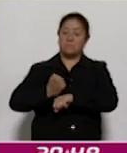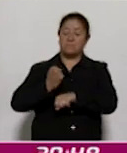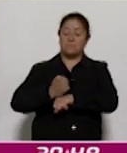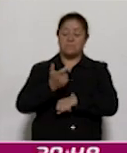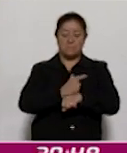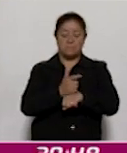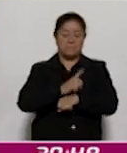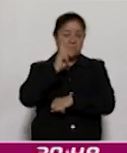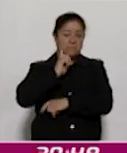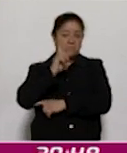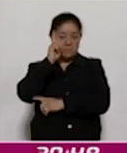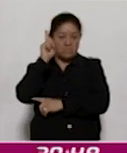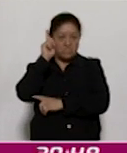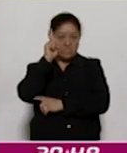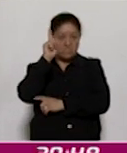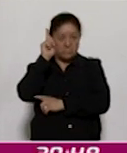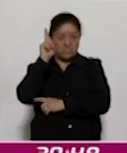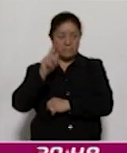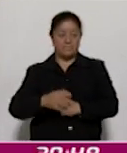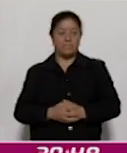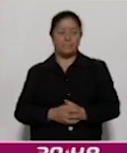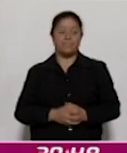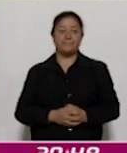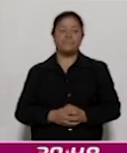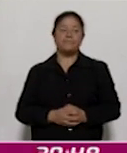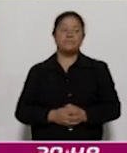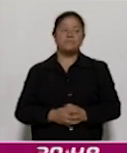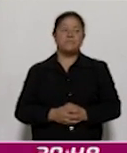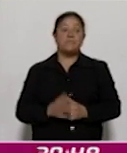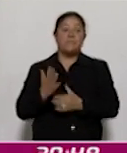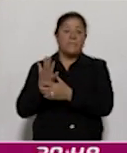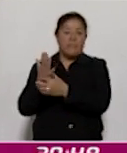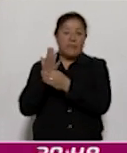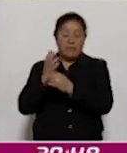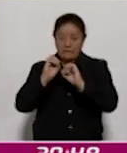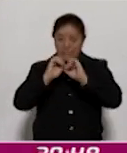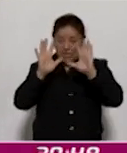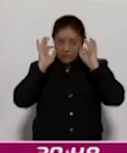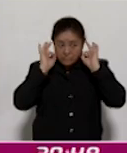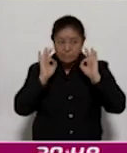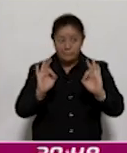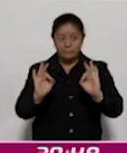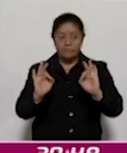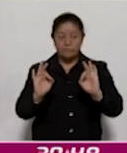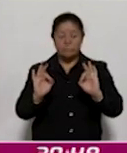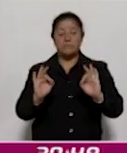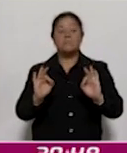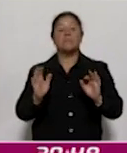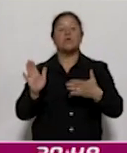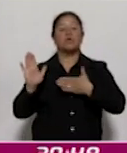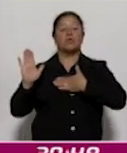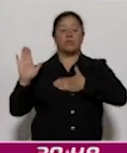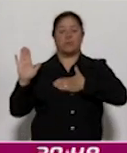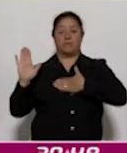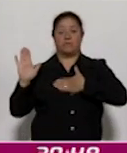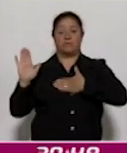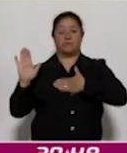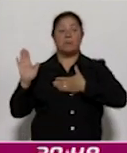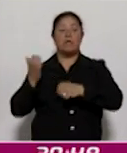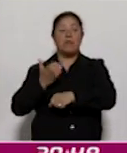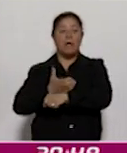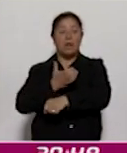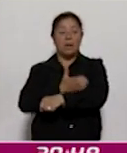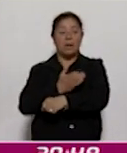licenciada Lorena Cuellar Cisneros, nos ha dejado muy claro su compromiso de acompañar en estos